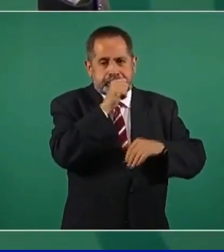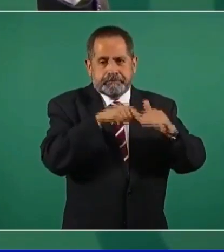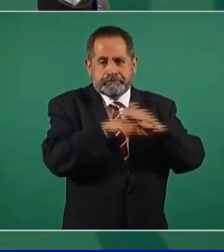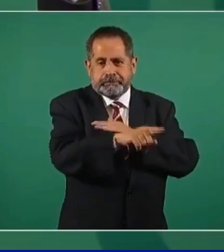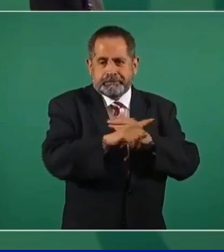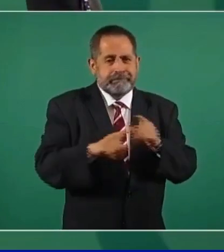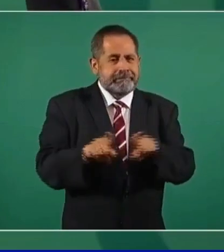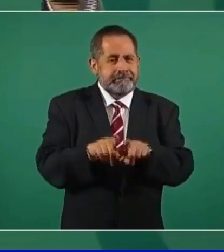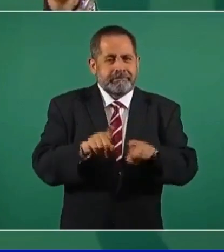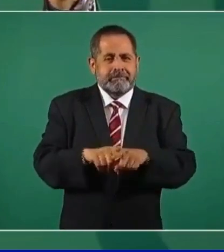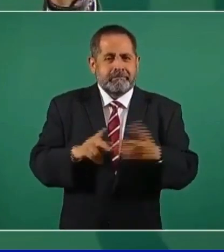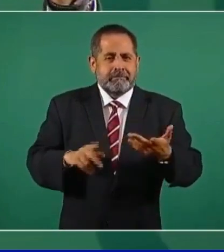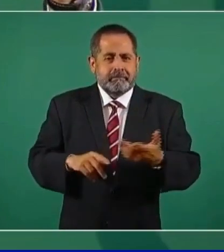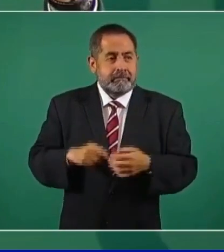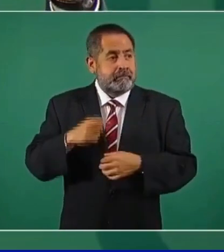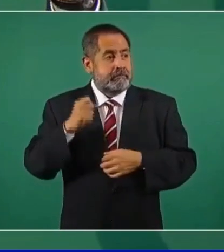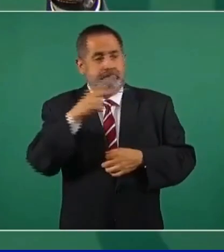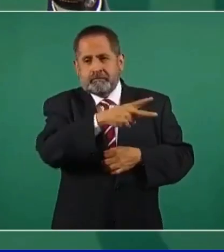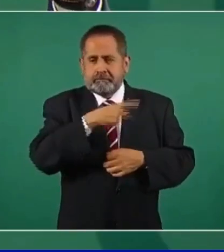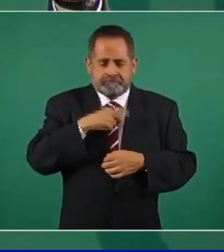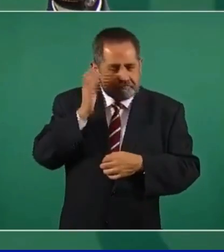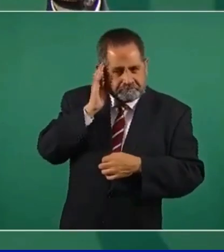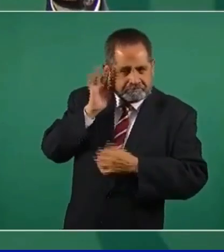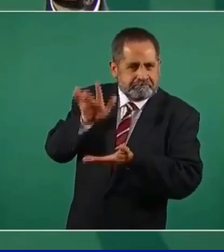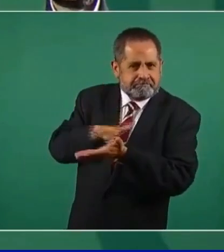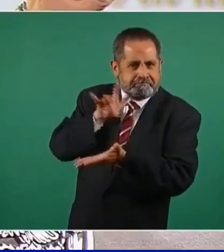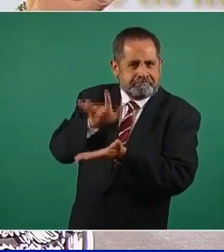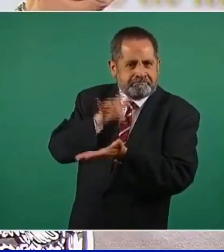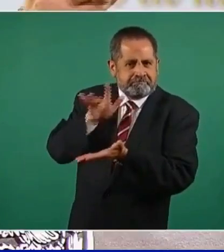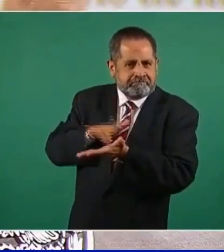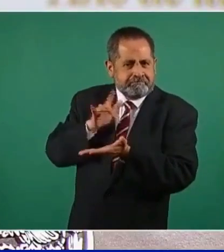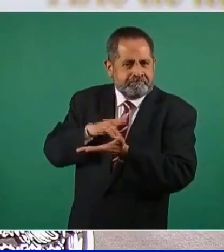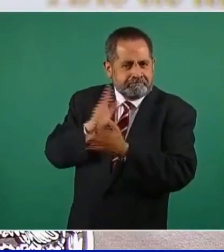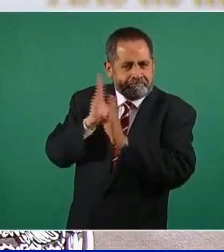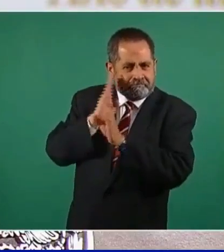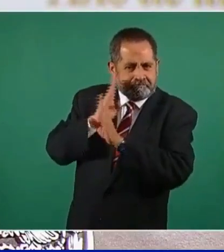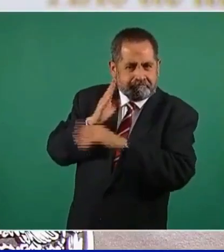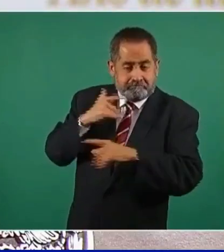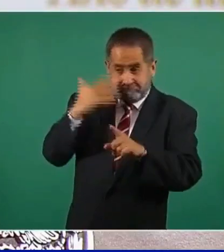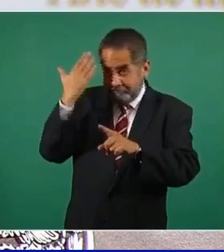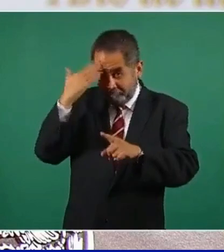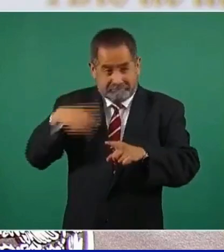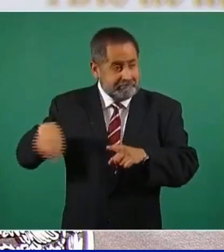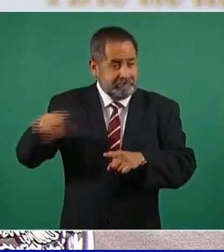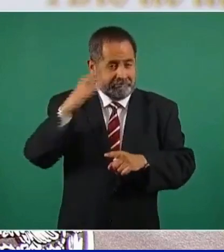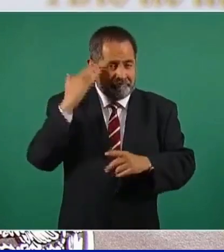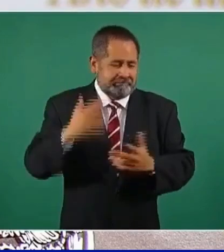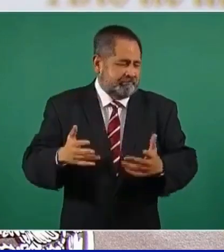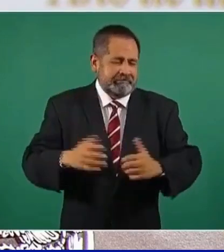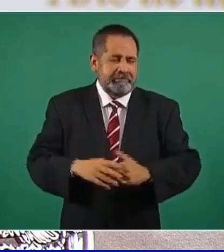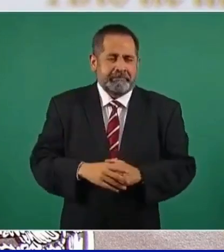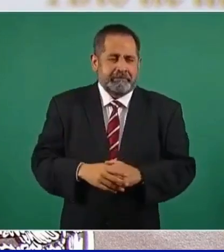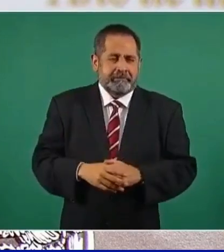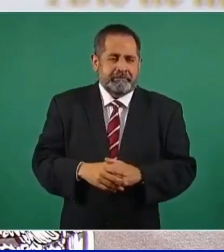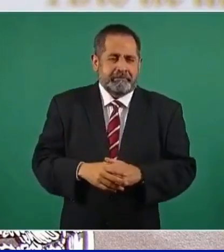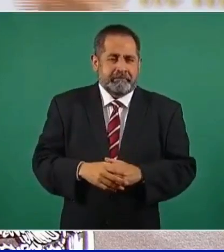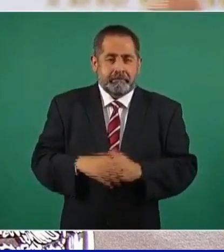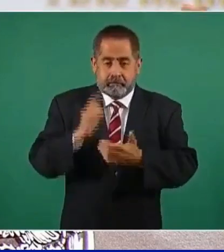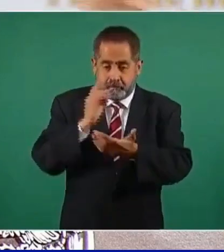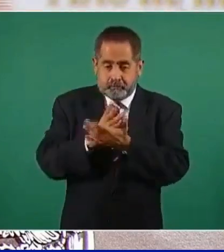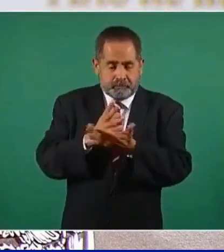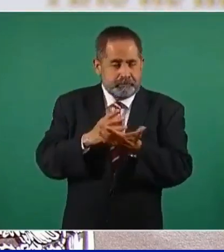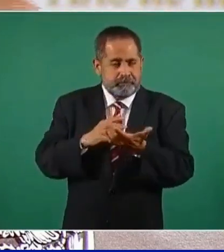y que escuchan, no sólo la